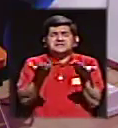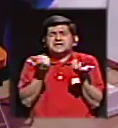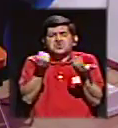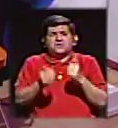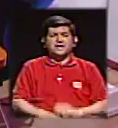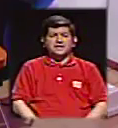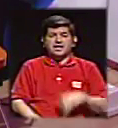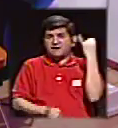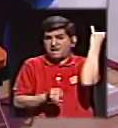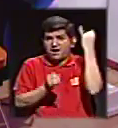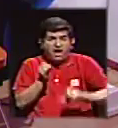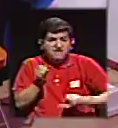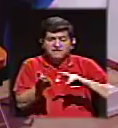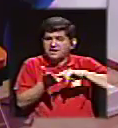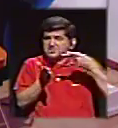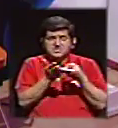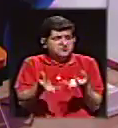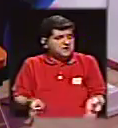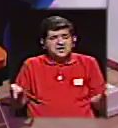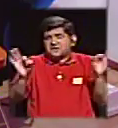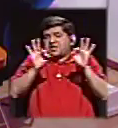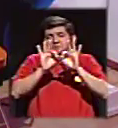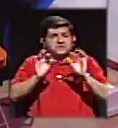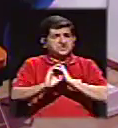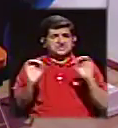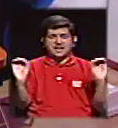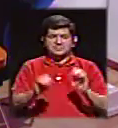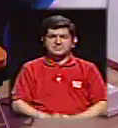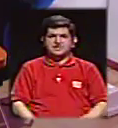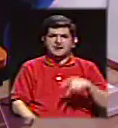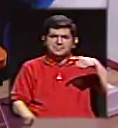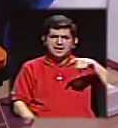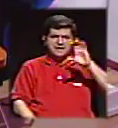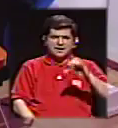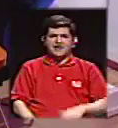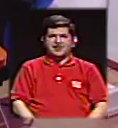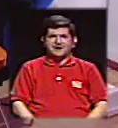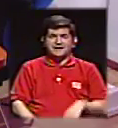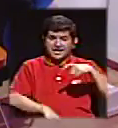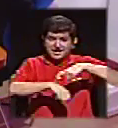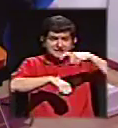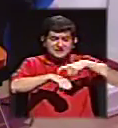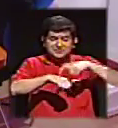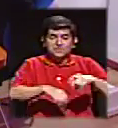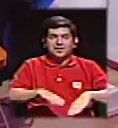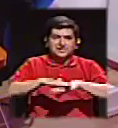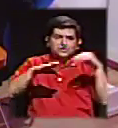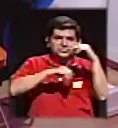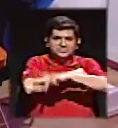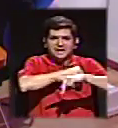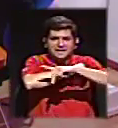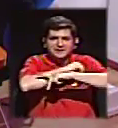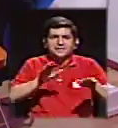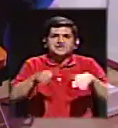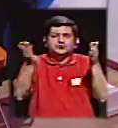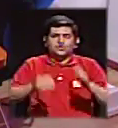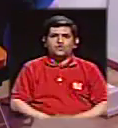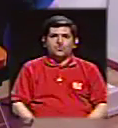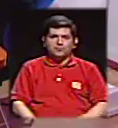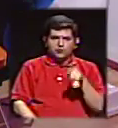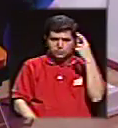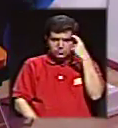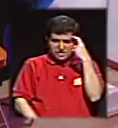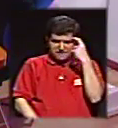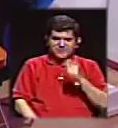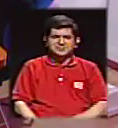de cuentas no cuenta. ¿Cómo Pilar fue a dejar el país en este momento? Ha pensado en tomar las riendas